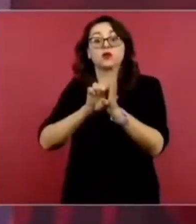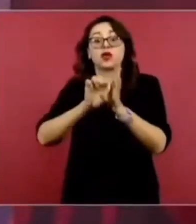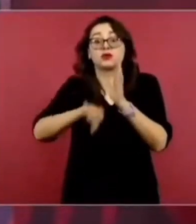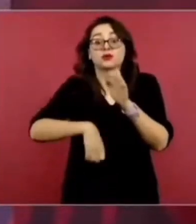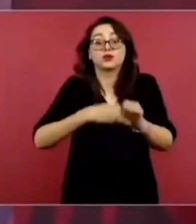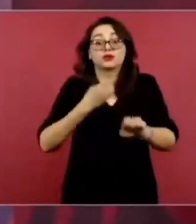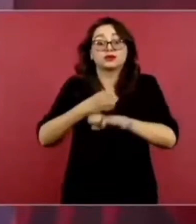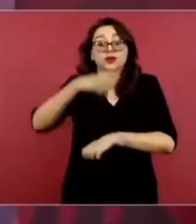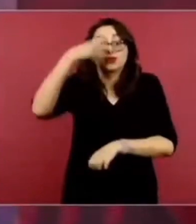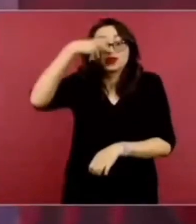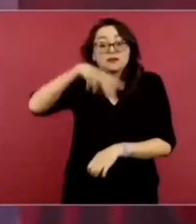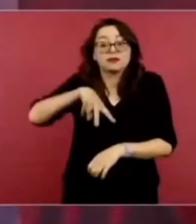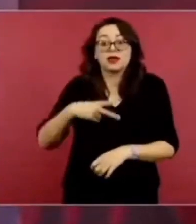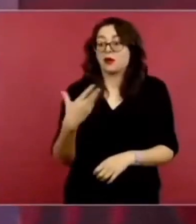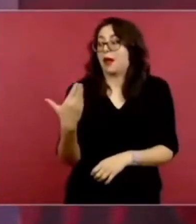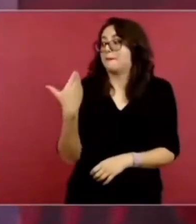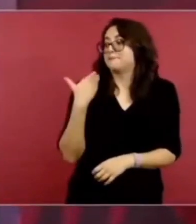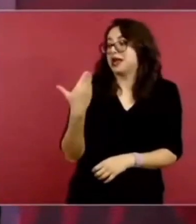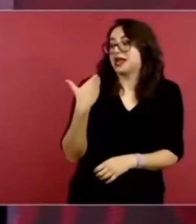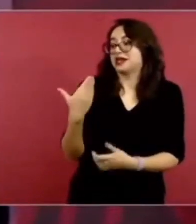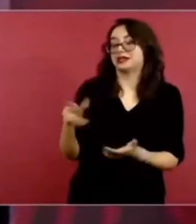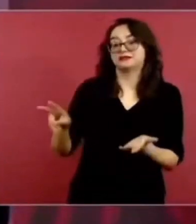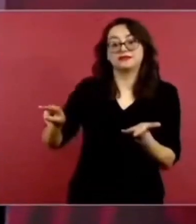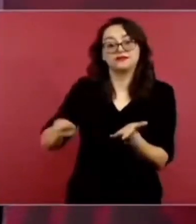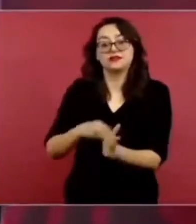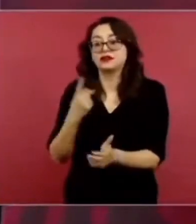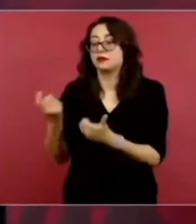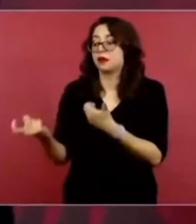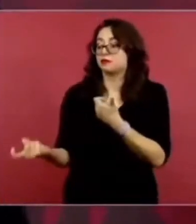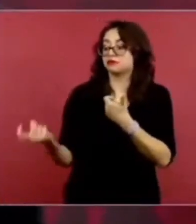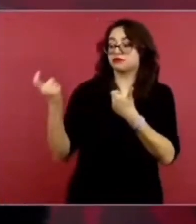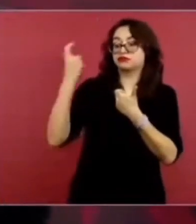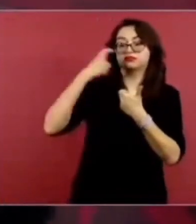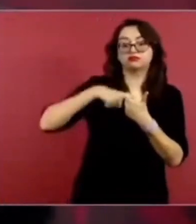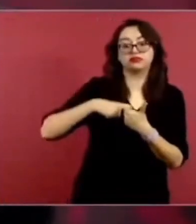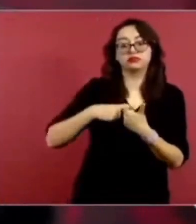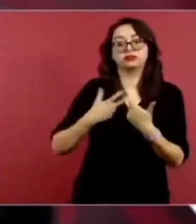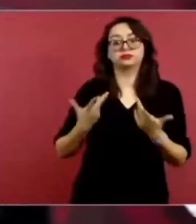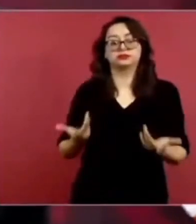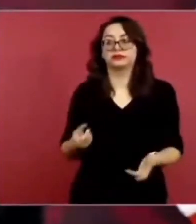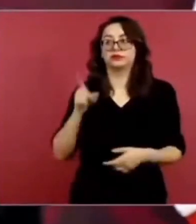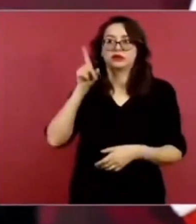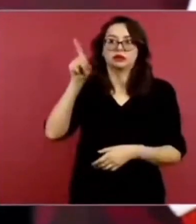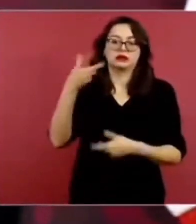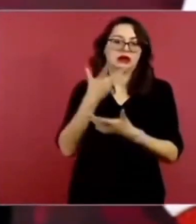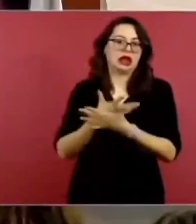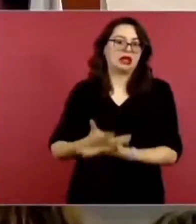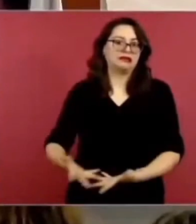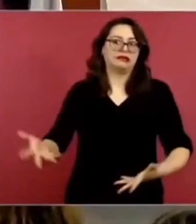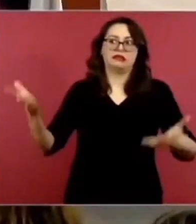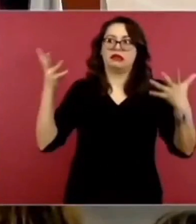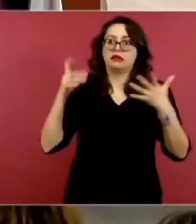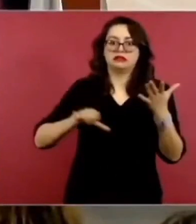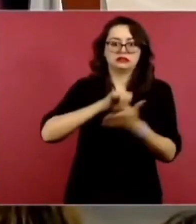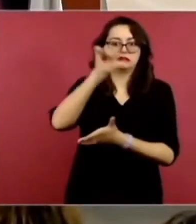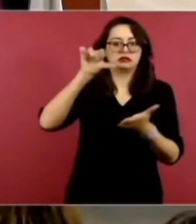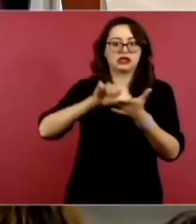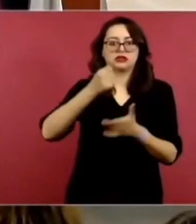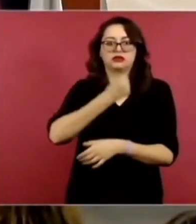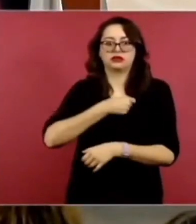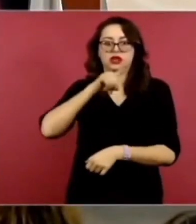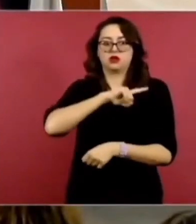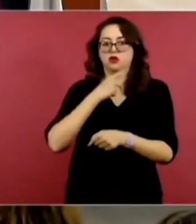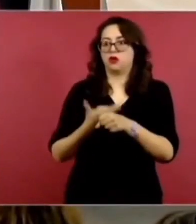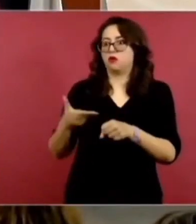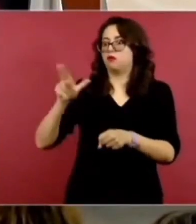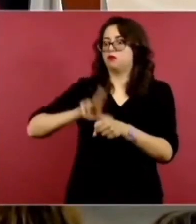tiene muchísimos centros de salud y hospitales. Es el estado más poblado del país. Pero ya vamos avanzando.